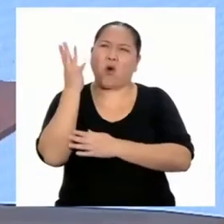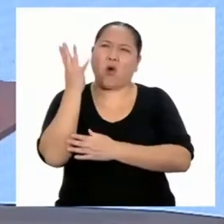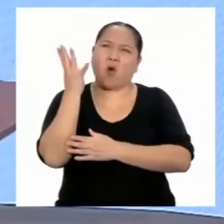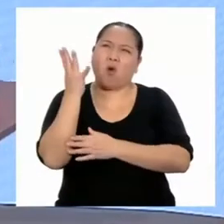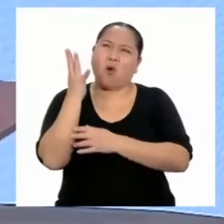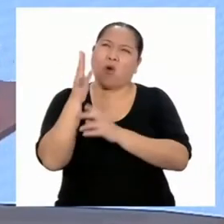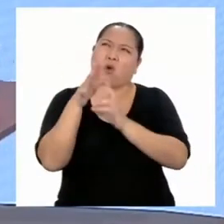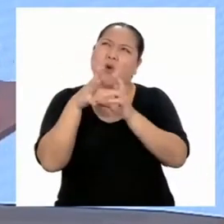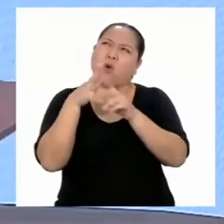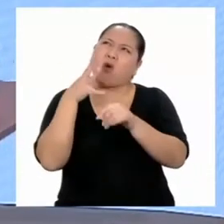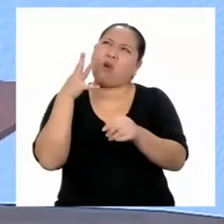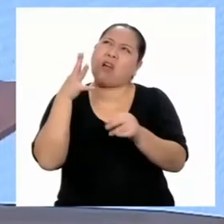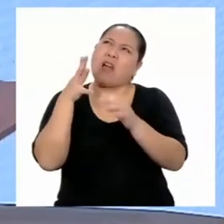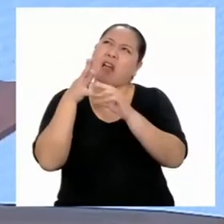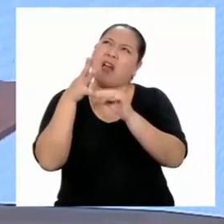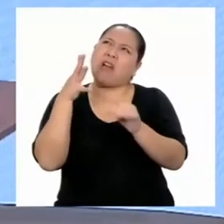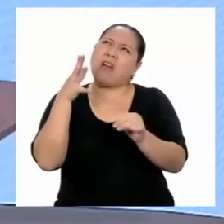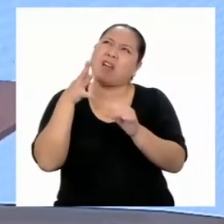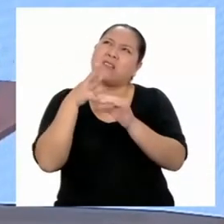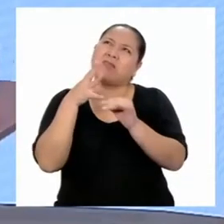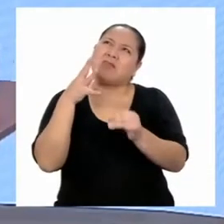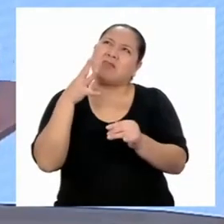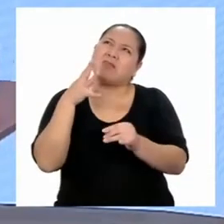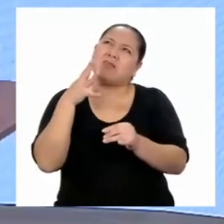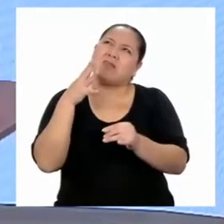Hojas, lomo...